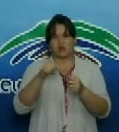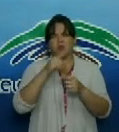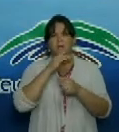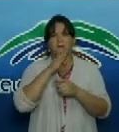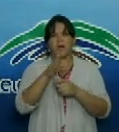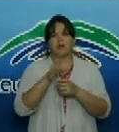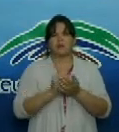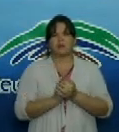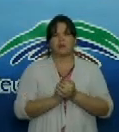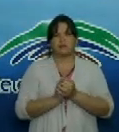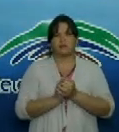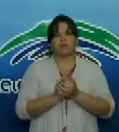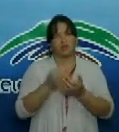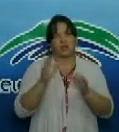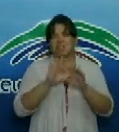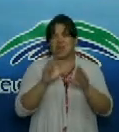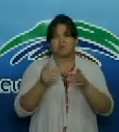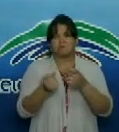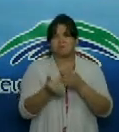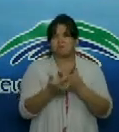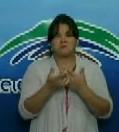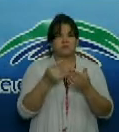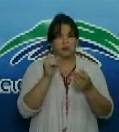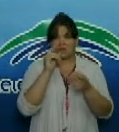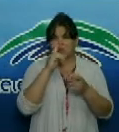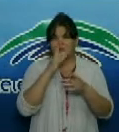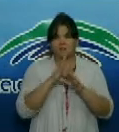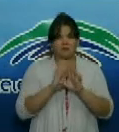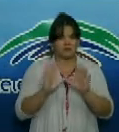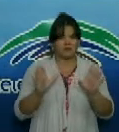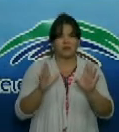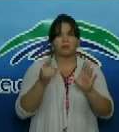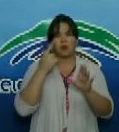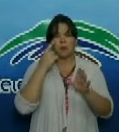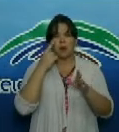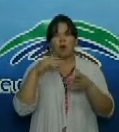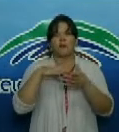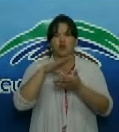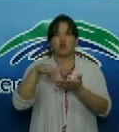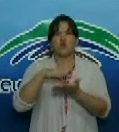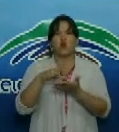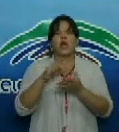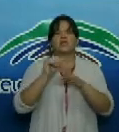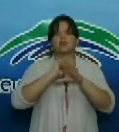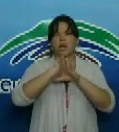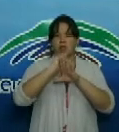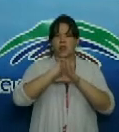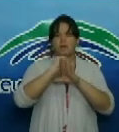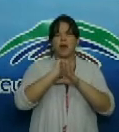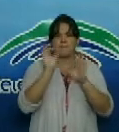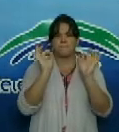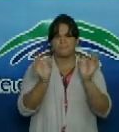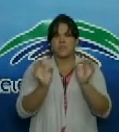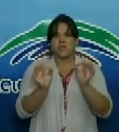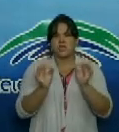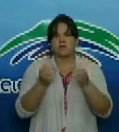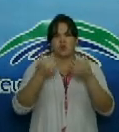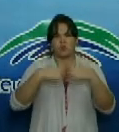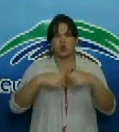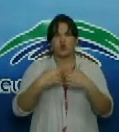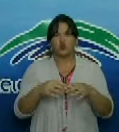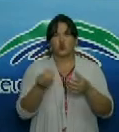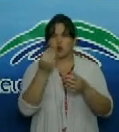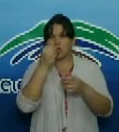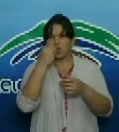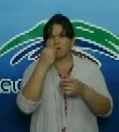Vanes y casi casi en los finales les propongo retornar al municipio urbano Noris allí también la producción de alimentos juega